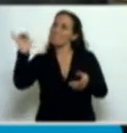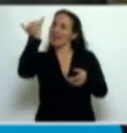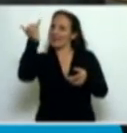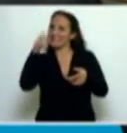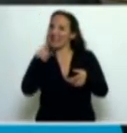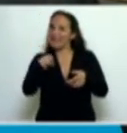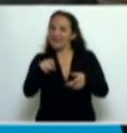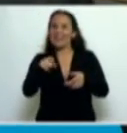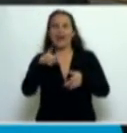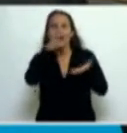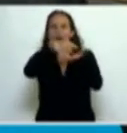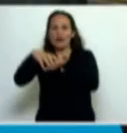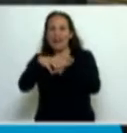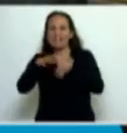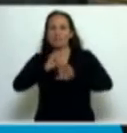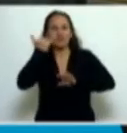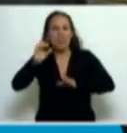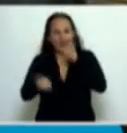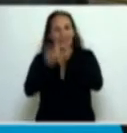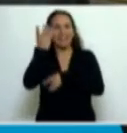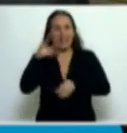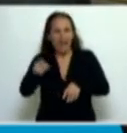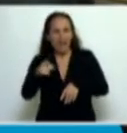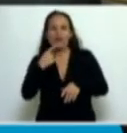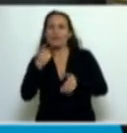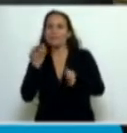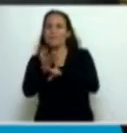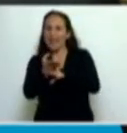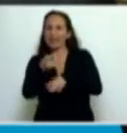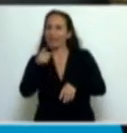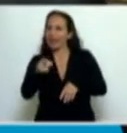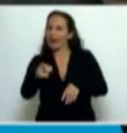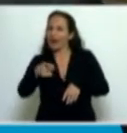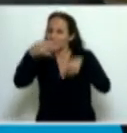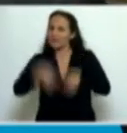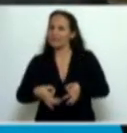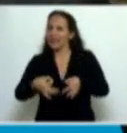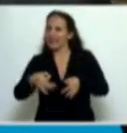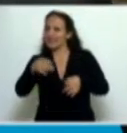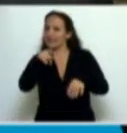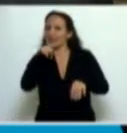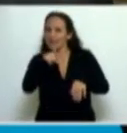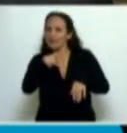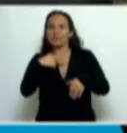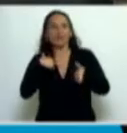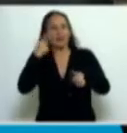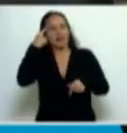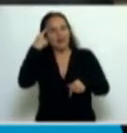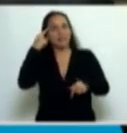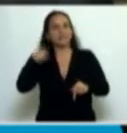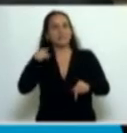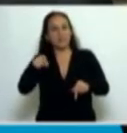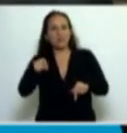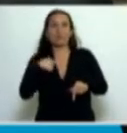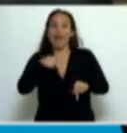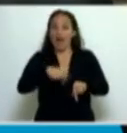organismos efectivamente creados y exigirles otra eficiencia. El proyecto es inoportuno, a esta hora no